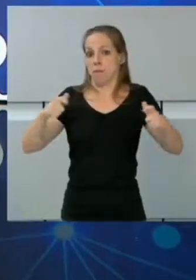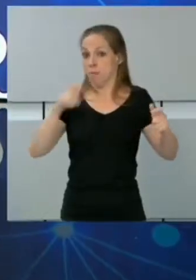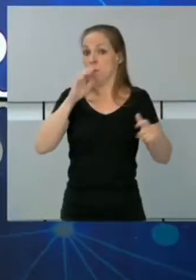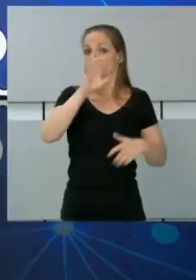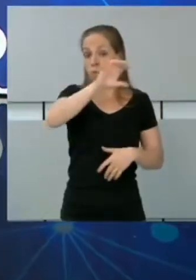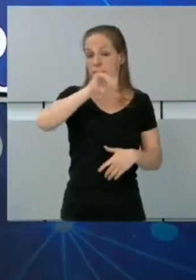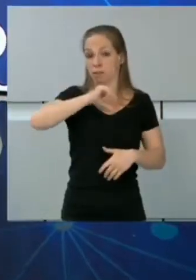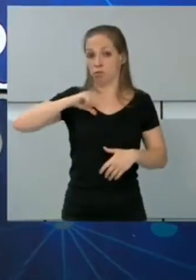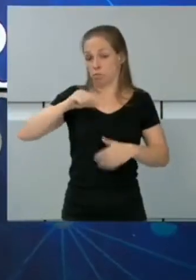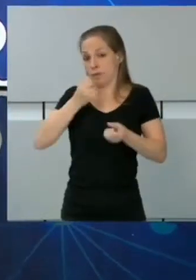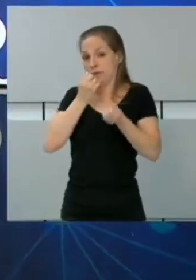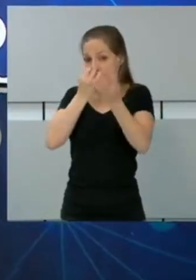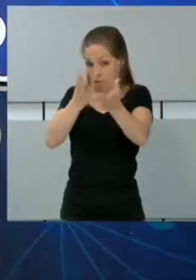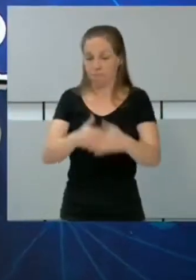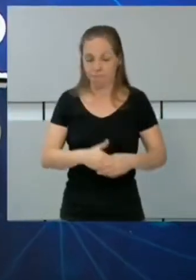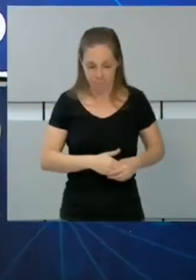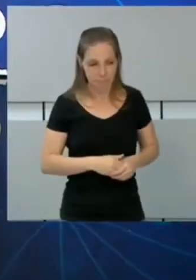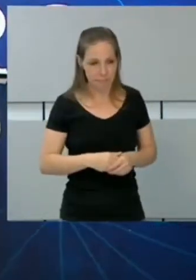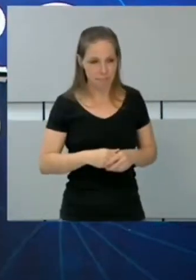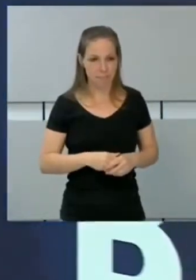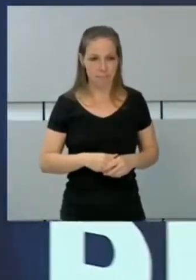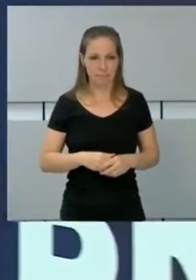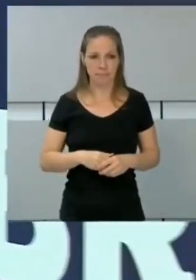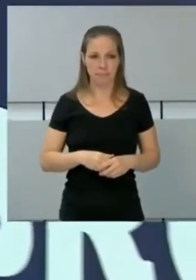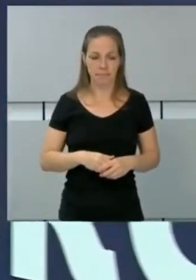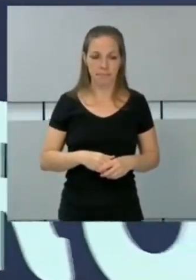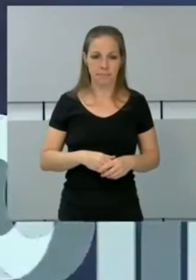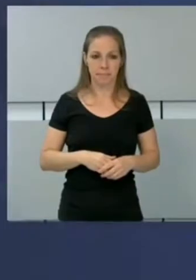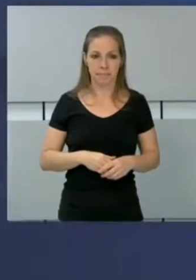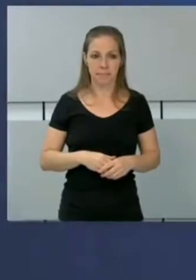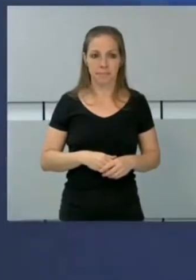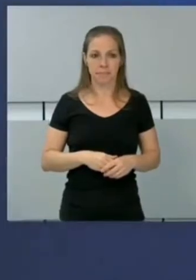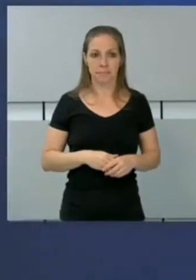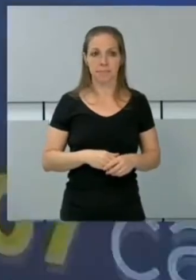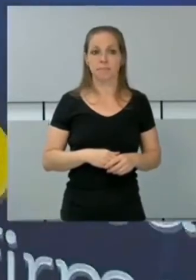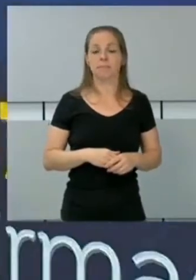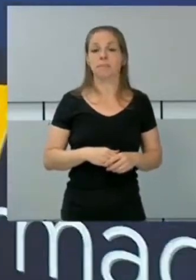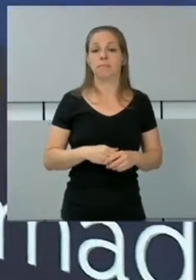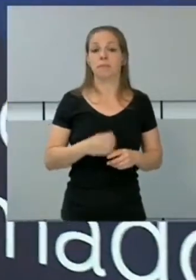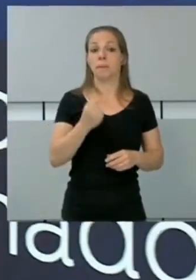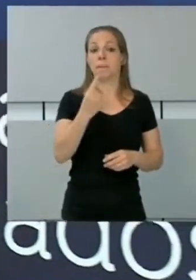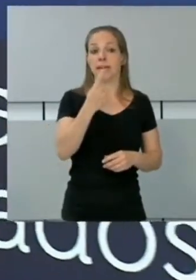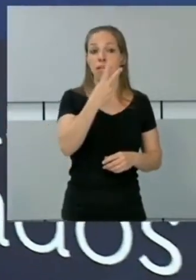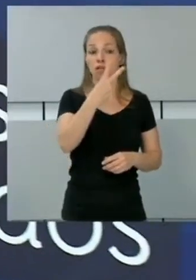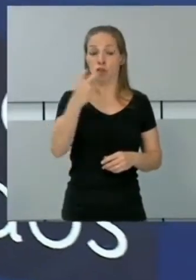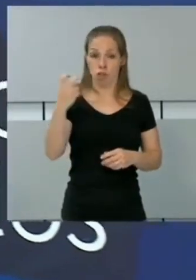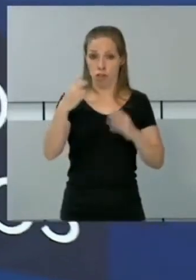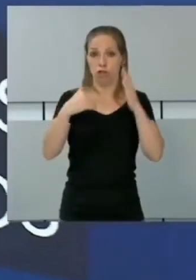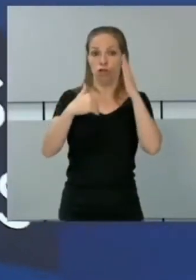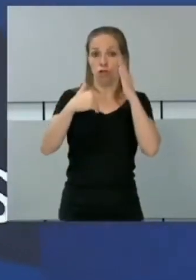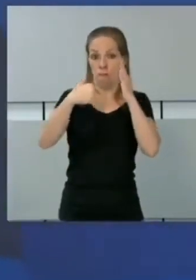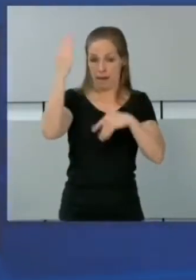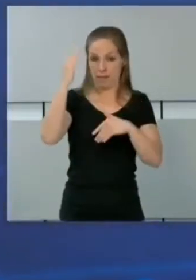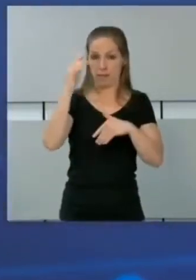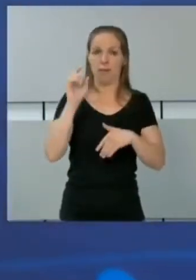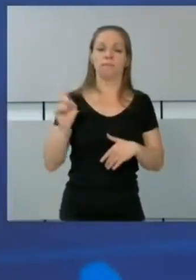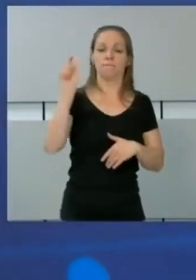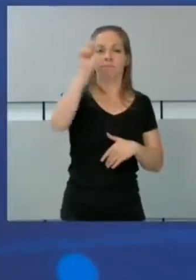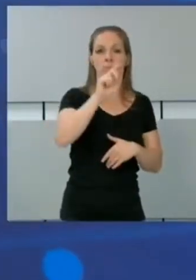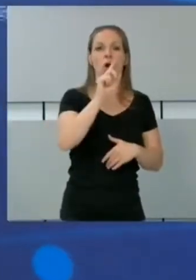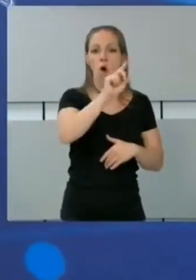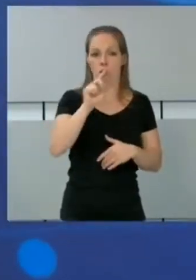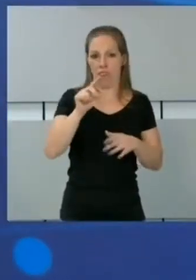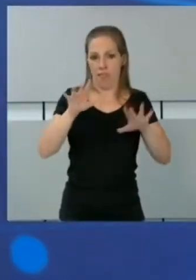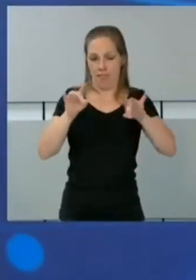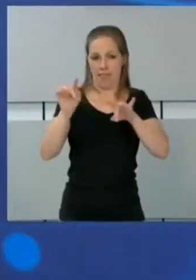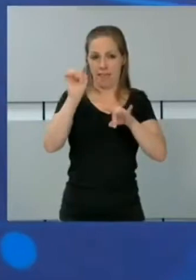comunidades, ¿no? Sí, Manu, vamos a verlos aquí. Ya son más de 1.200 casos confirmados en 11 territorios. Madrid, lo vamos a